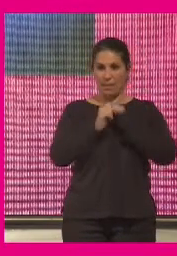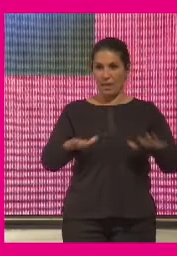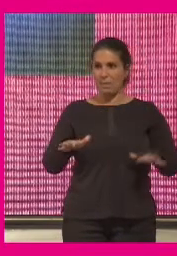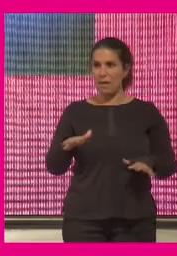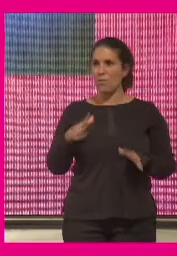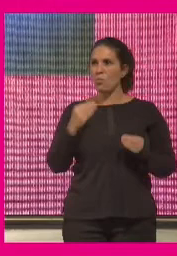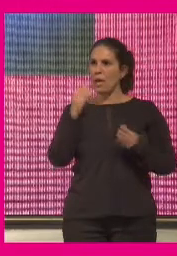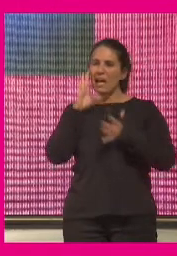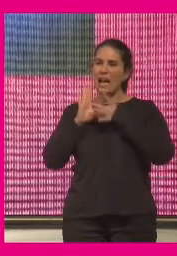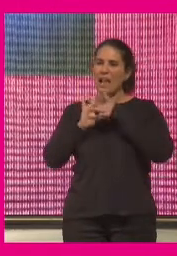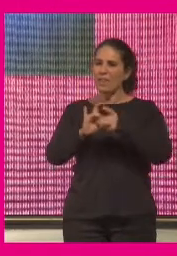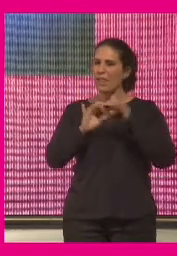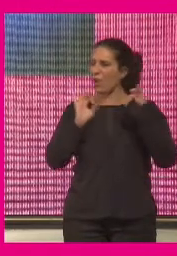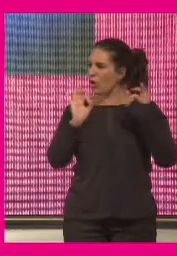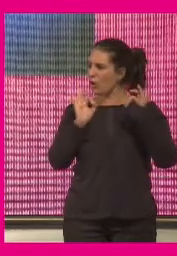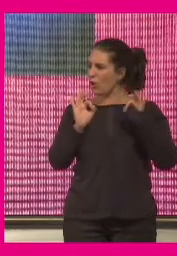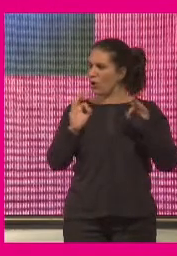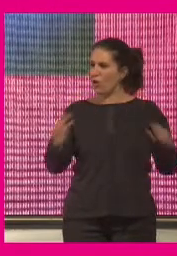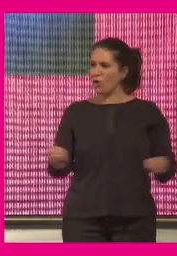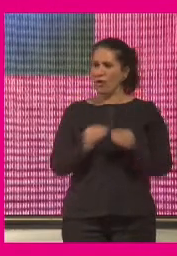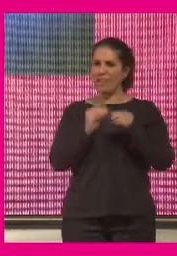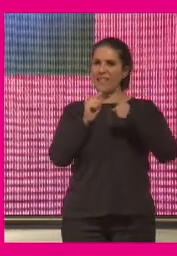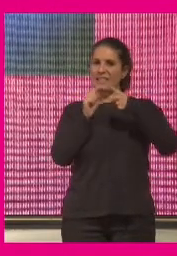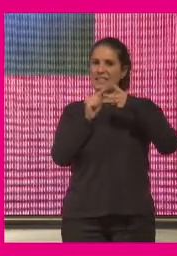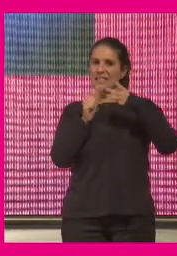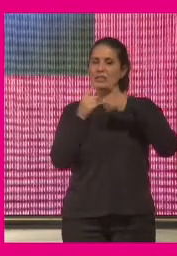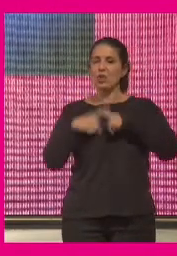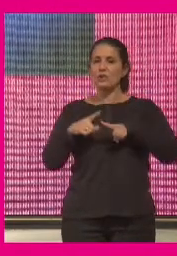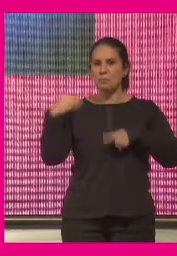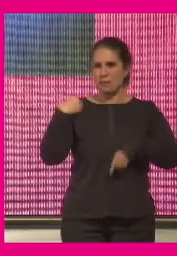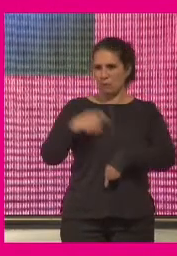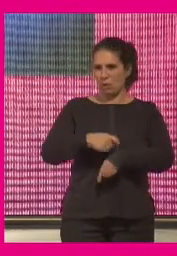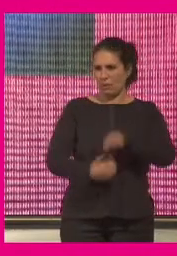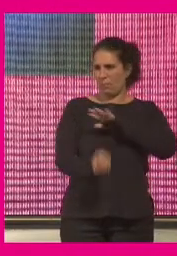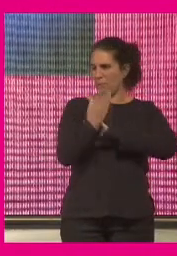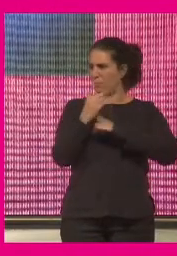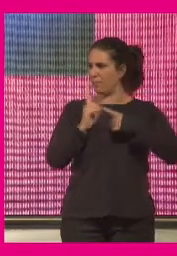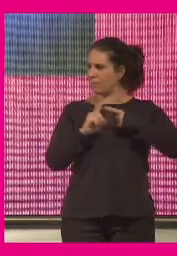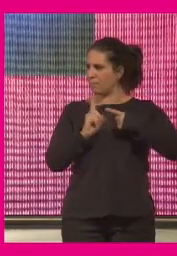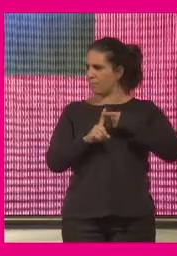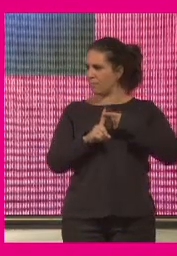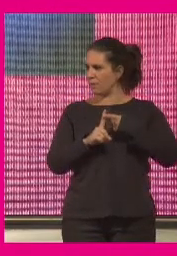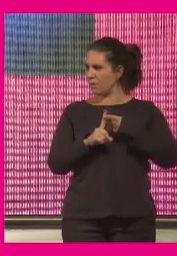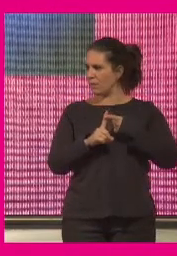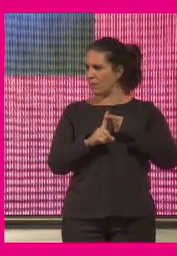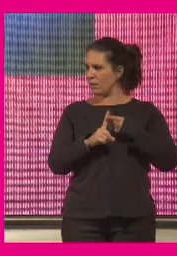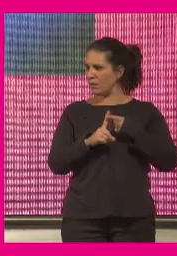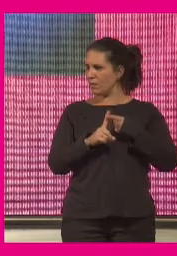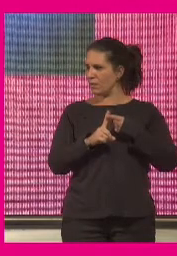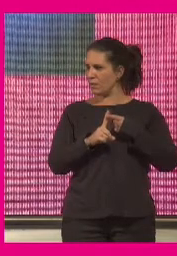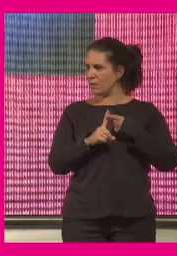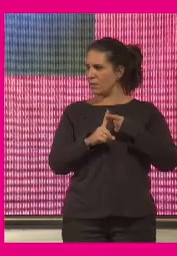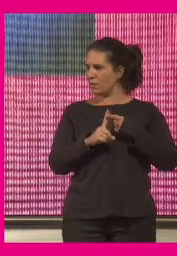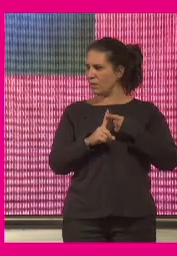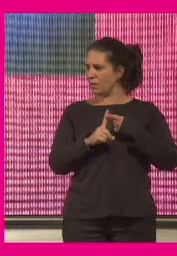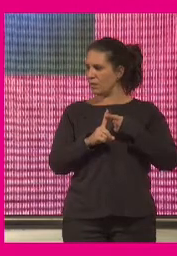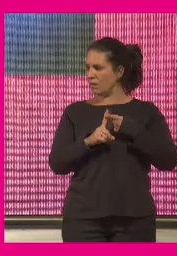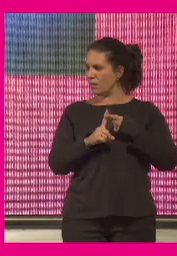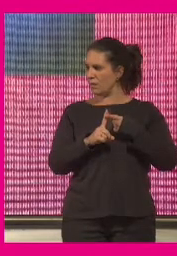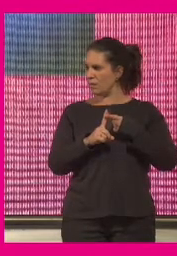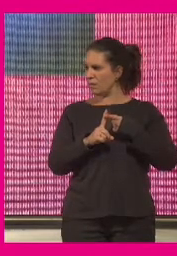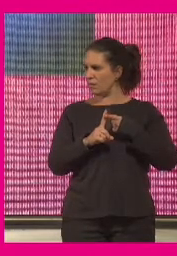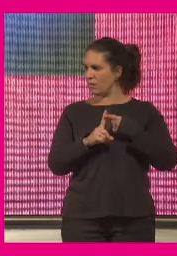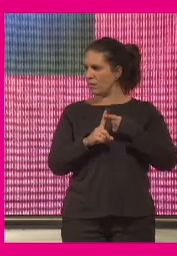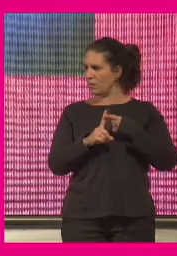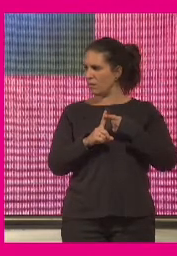tiene mucho que ver con que han coincidido tres cosas en el mismo tiempo por un lado un mundo en el que hay un gran acceso al